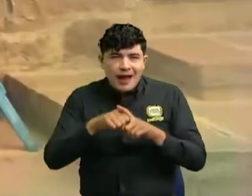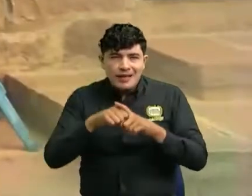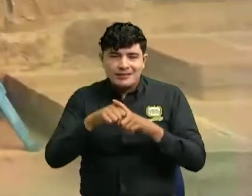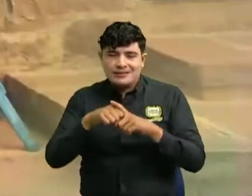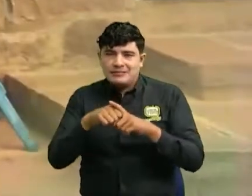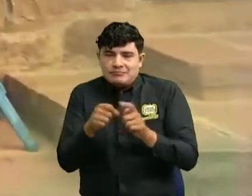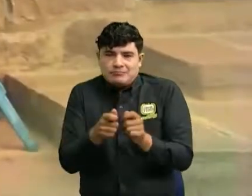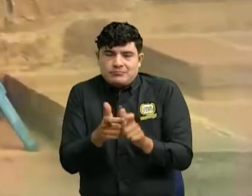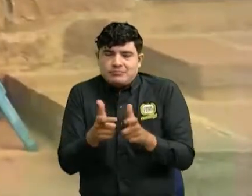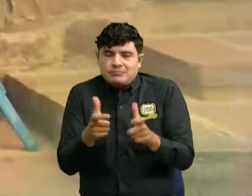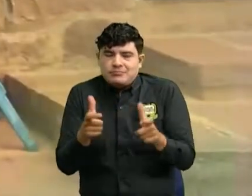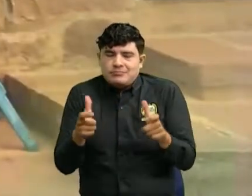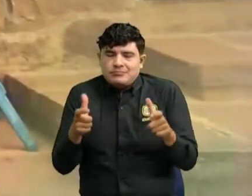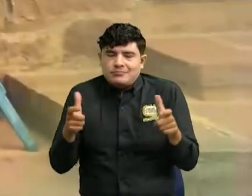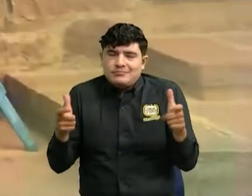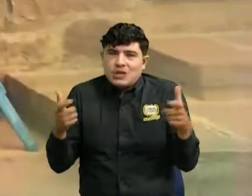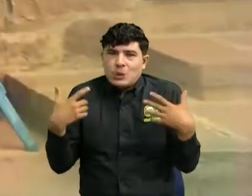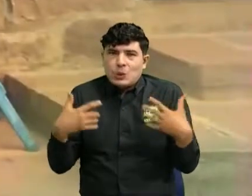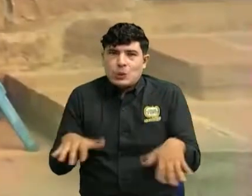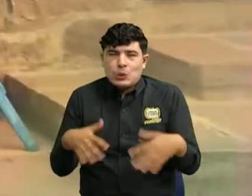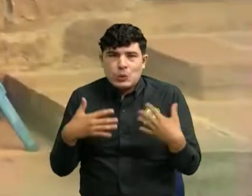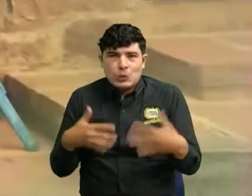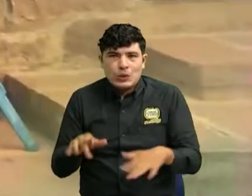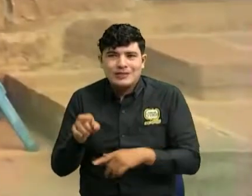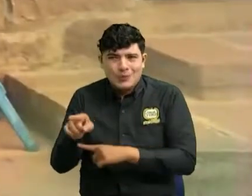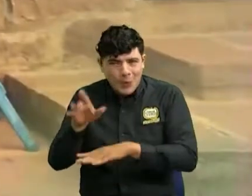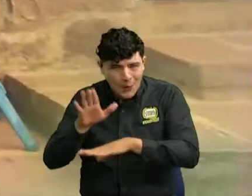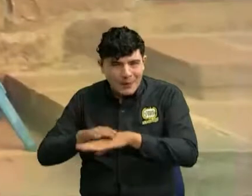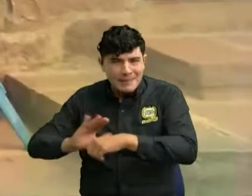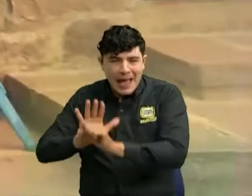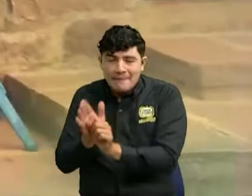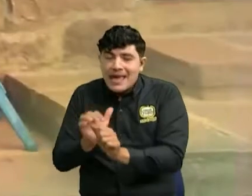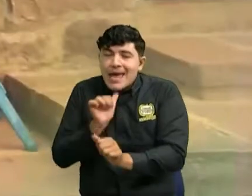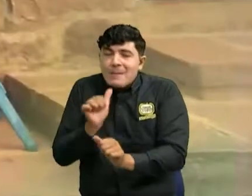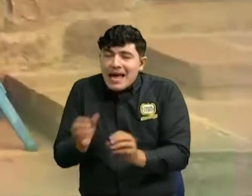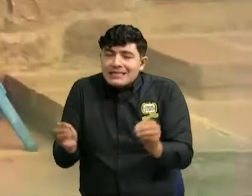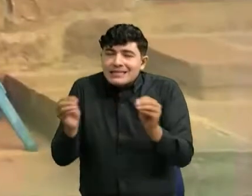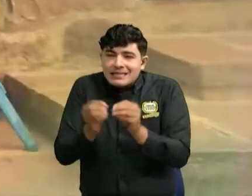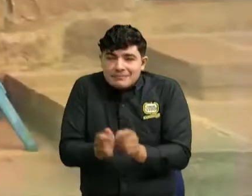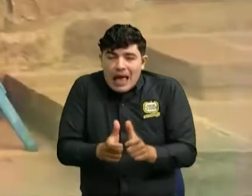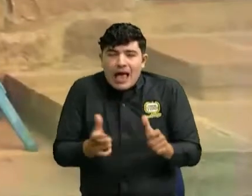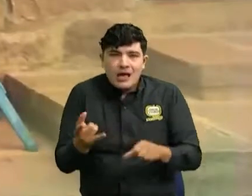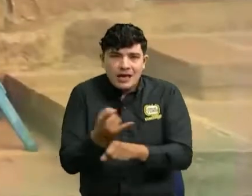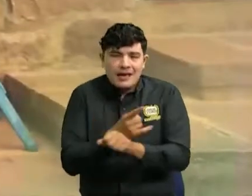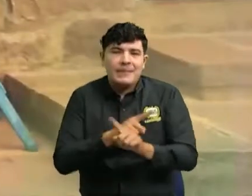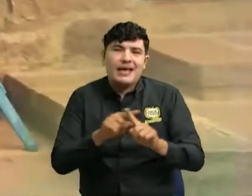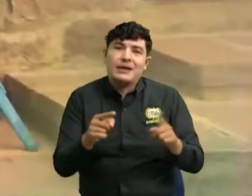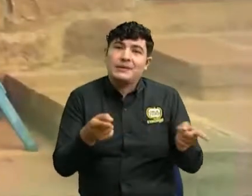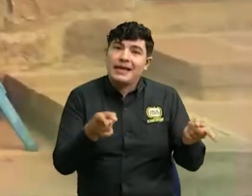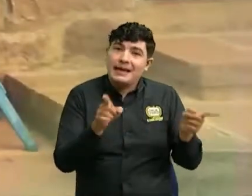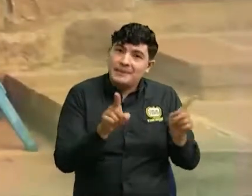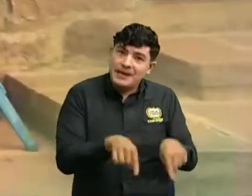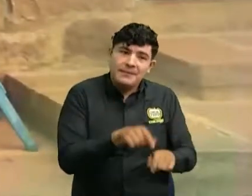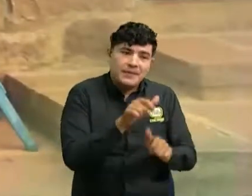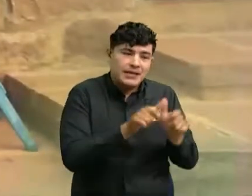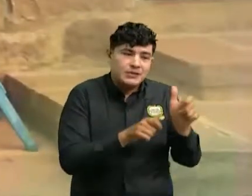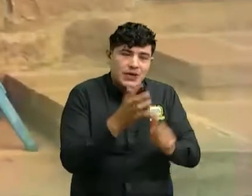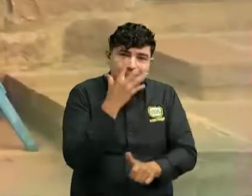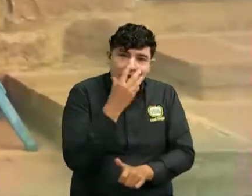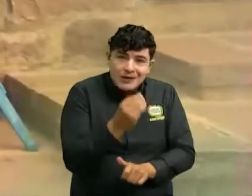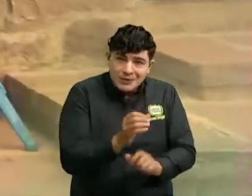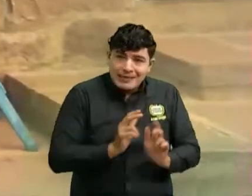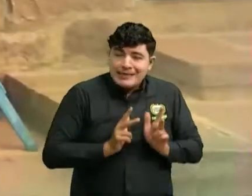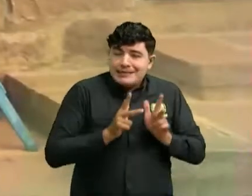ha incrementado mucho con el tema de la pandemia, pues también los delincuentes que nunca descansan, que